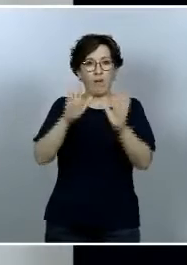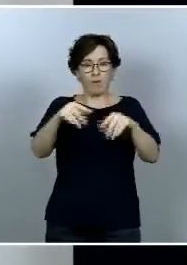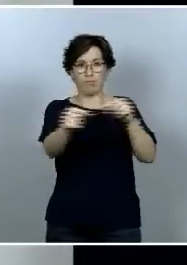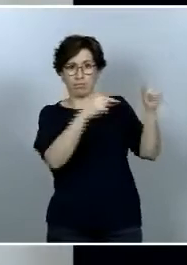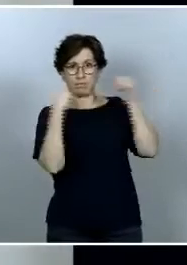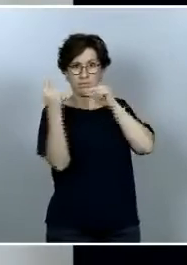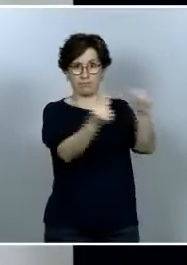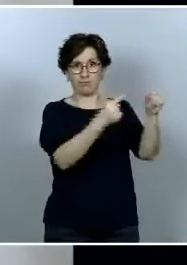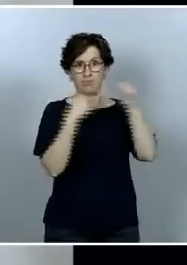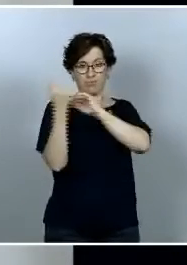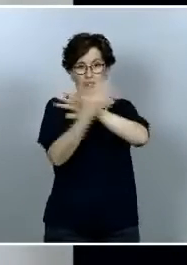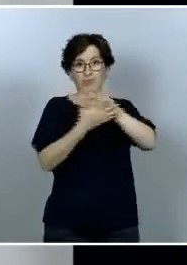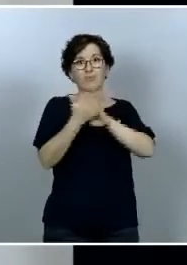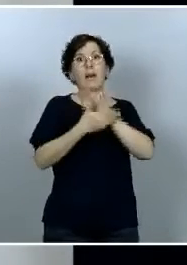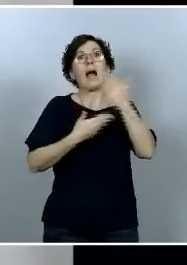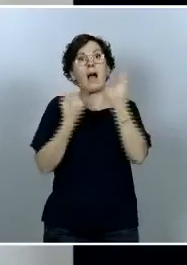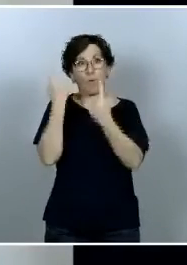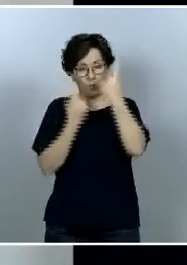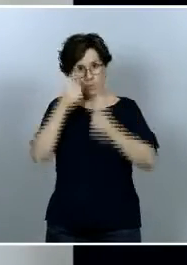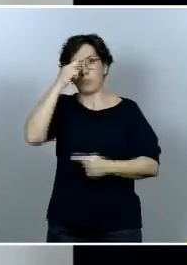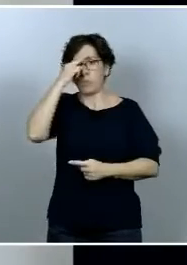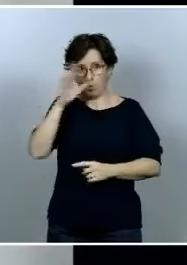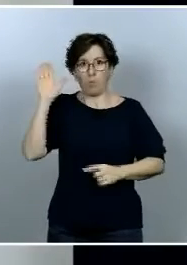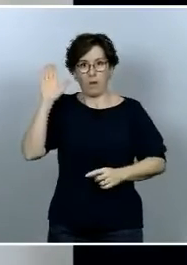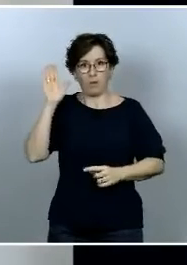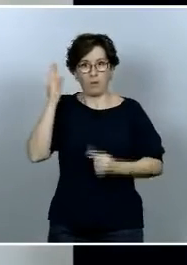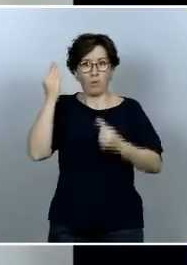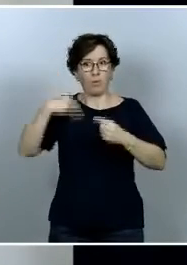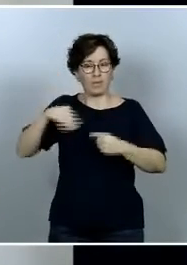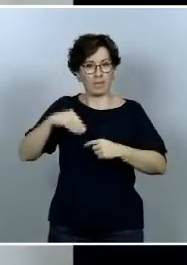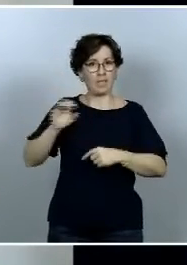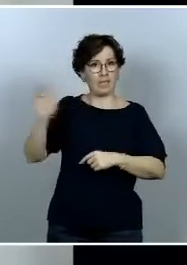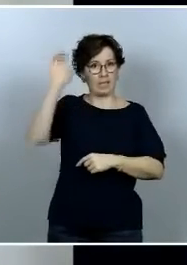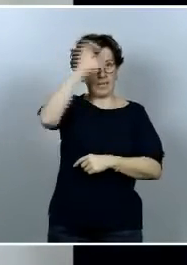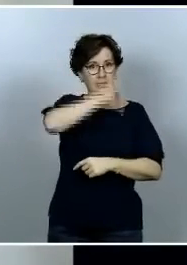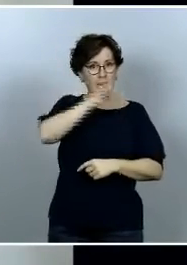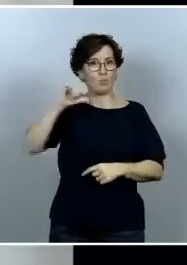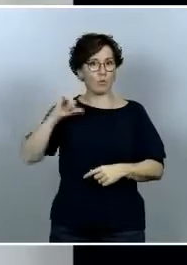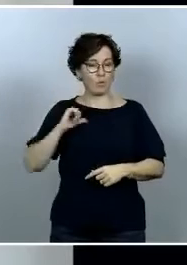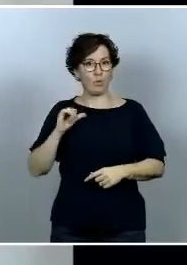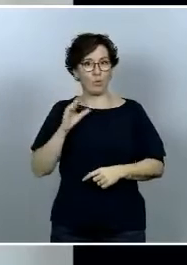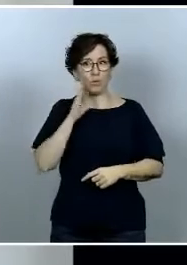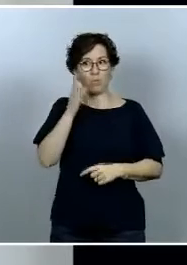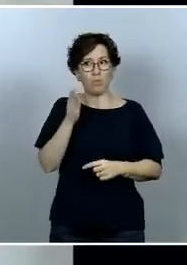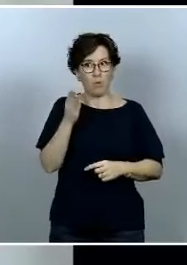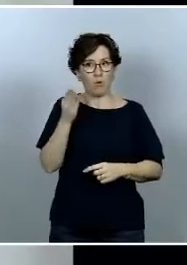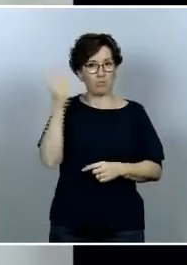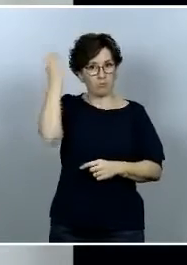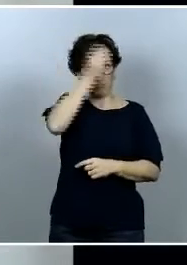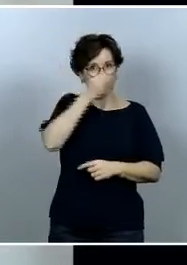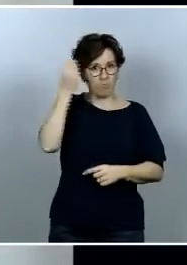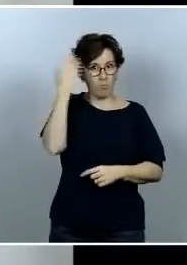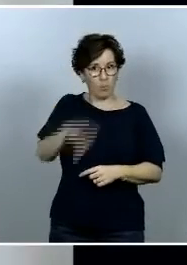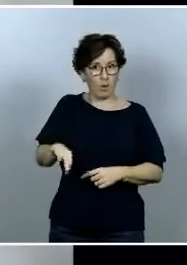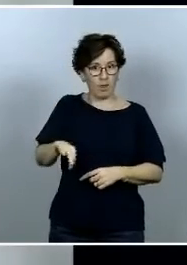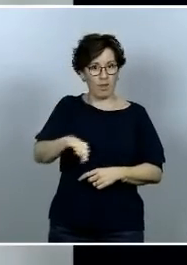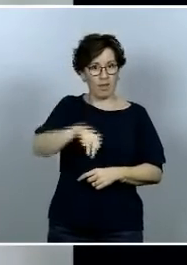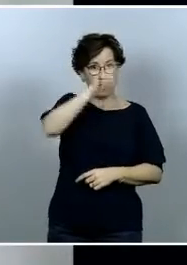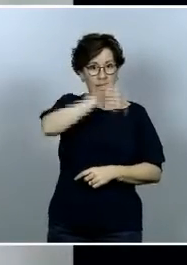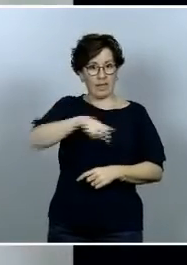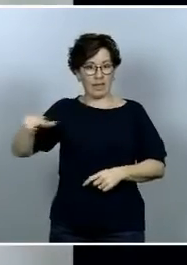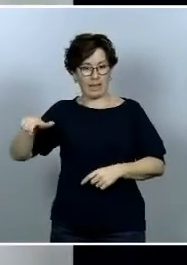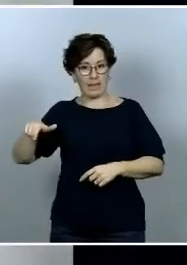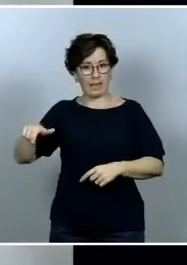preocupación en algunos presidentes autonómicos ante la posibilidad de que empiecen a complicárseles